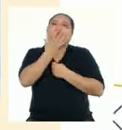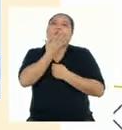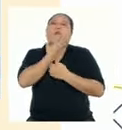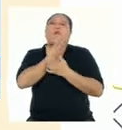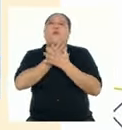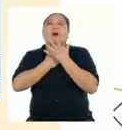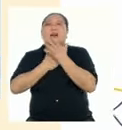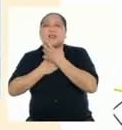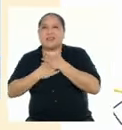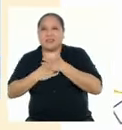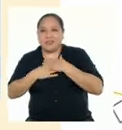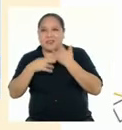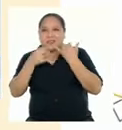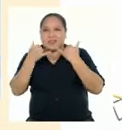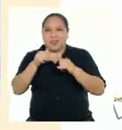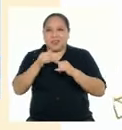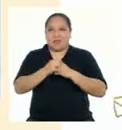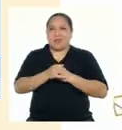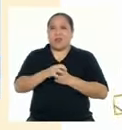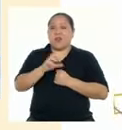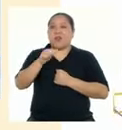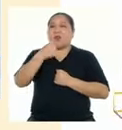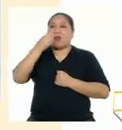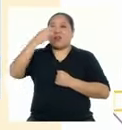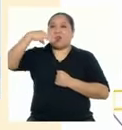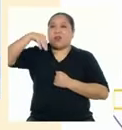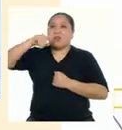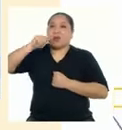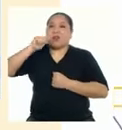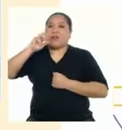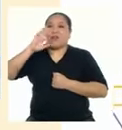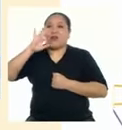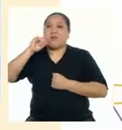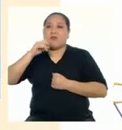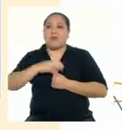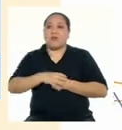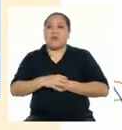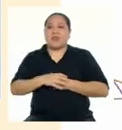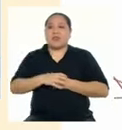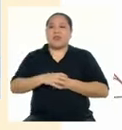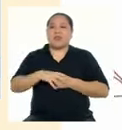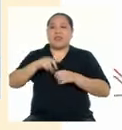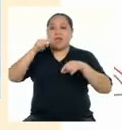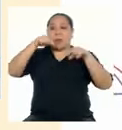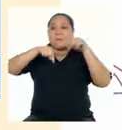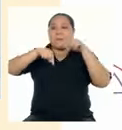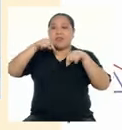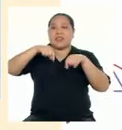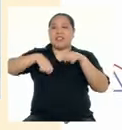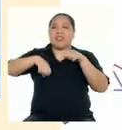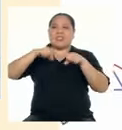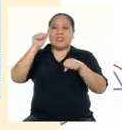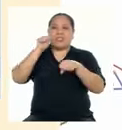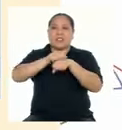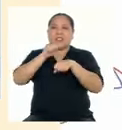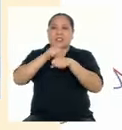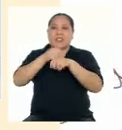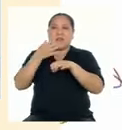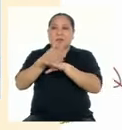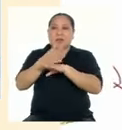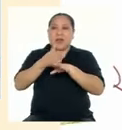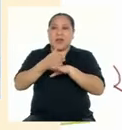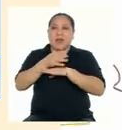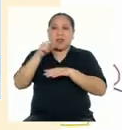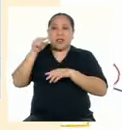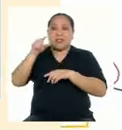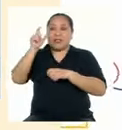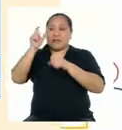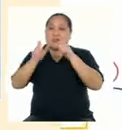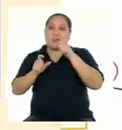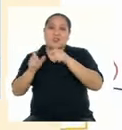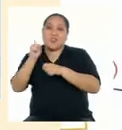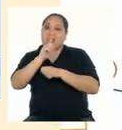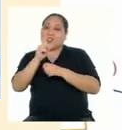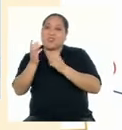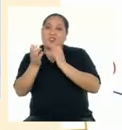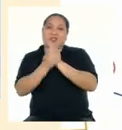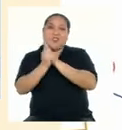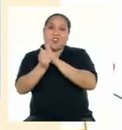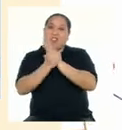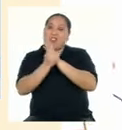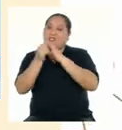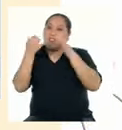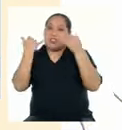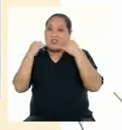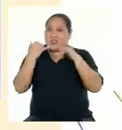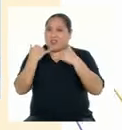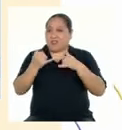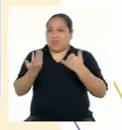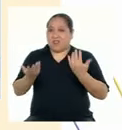pasión También hay otra metáfora Cuando dice patas de palo Claramente se refiere a las personas Que no son tan hábiles jugando